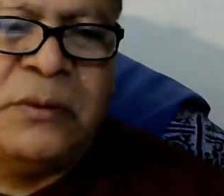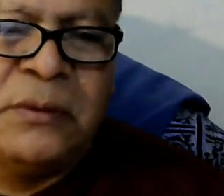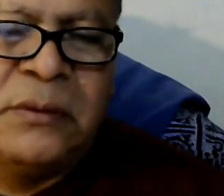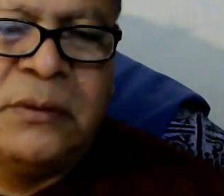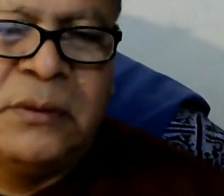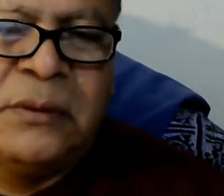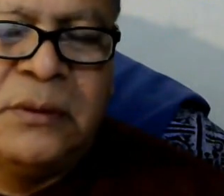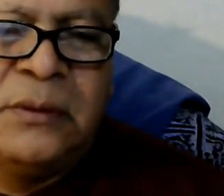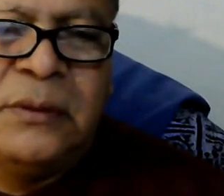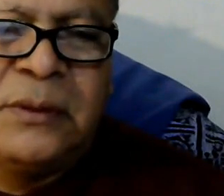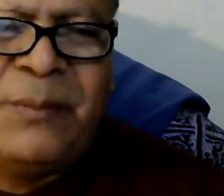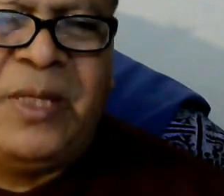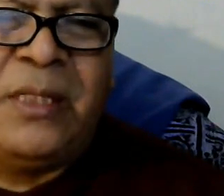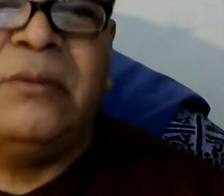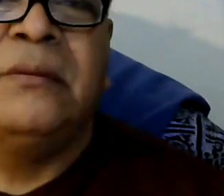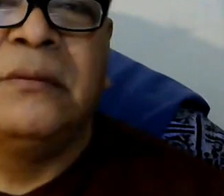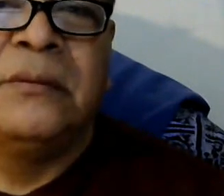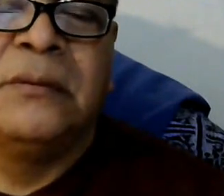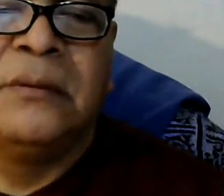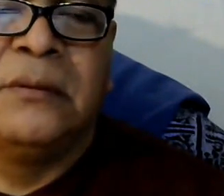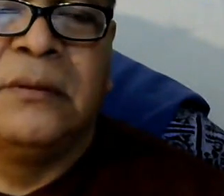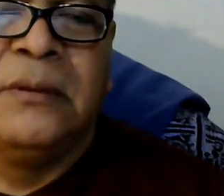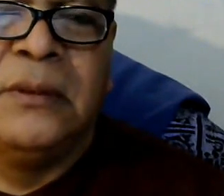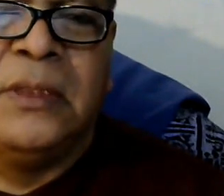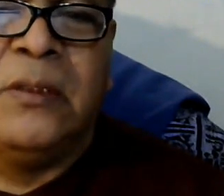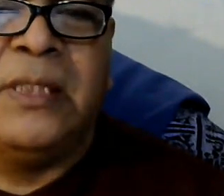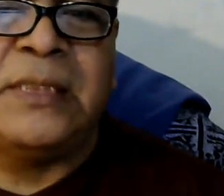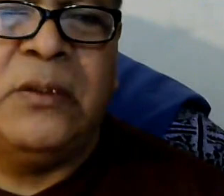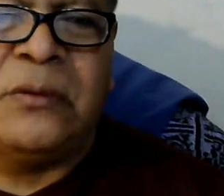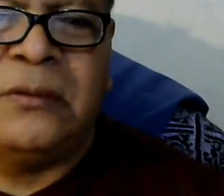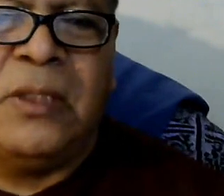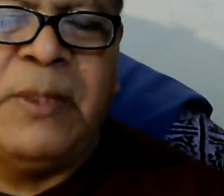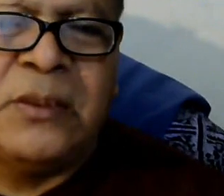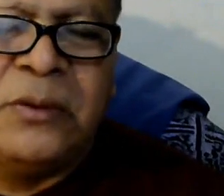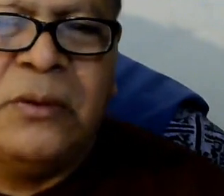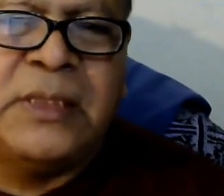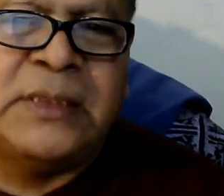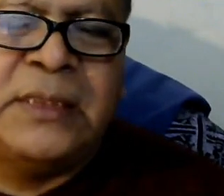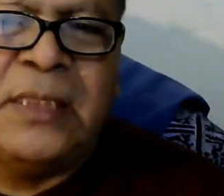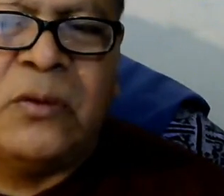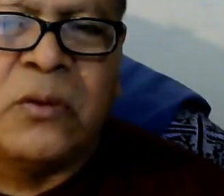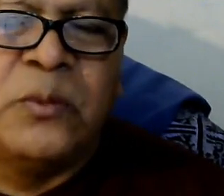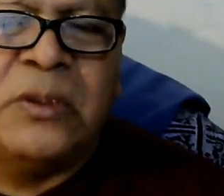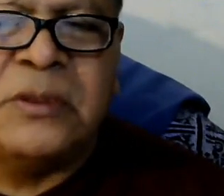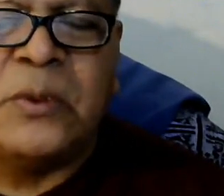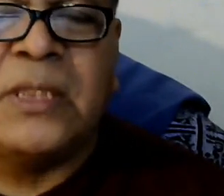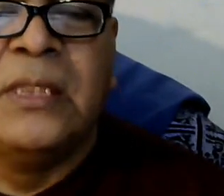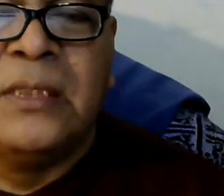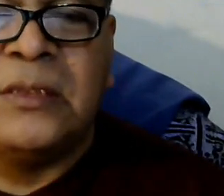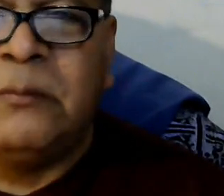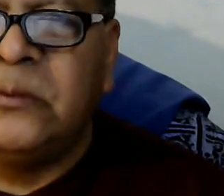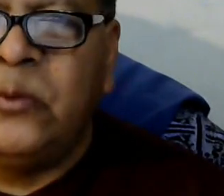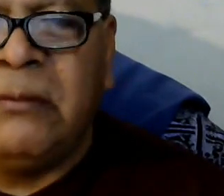pueblos qué pena ¿no? y no digan que yo solamente soy yo el que es el corrupto entonces